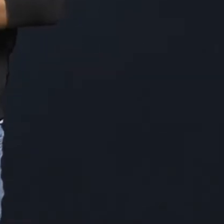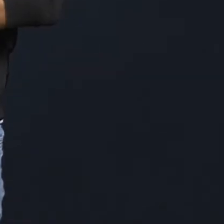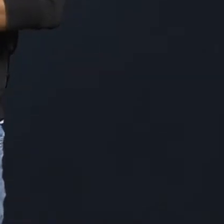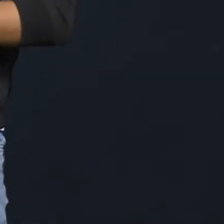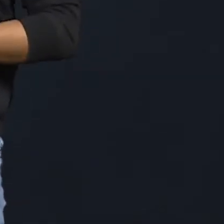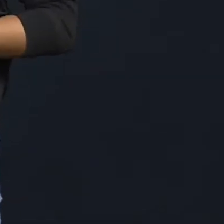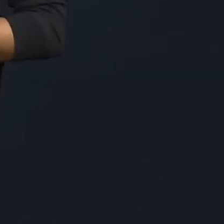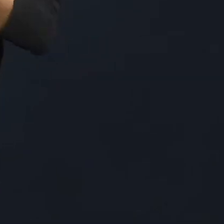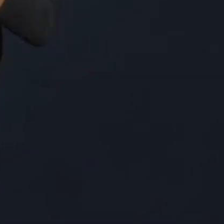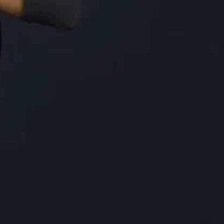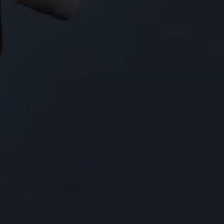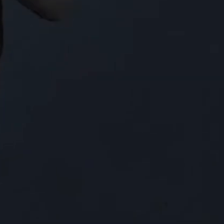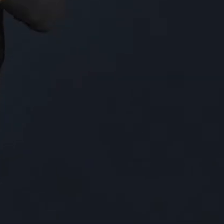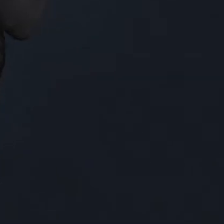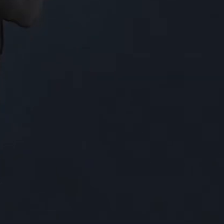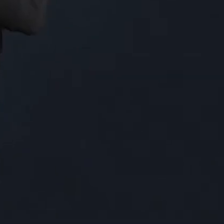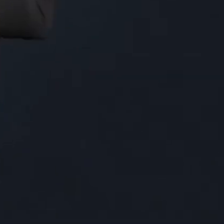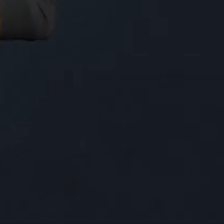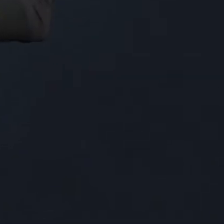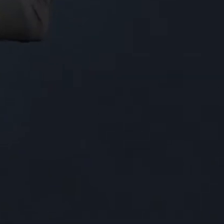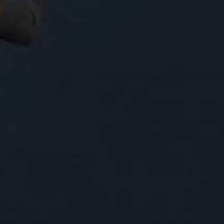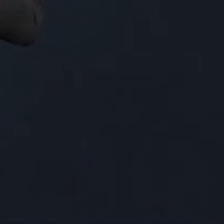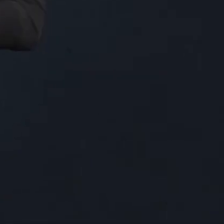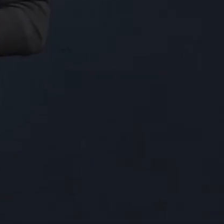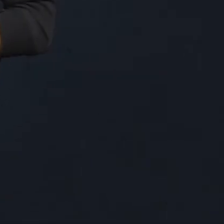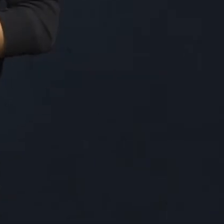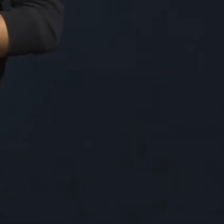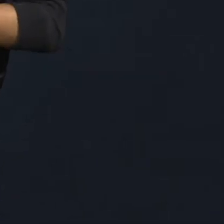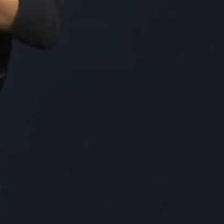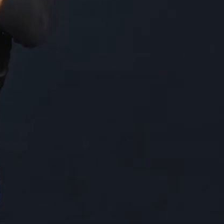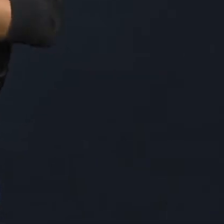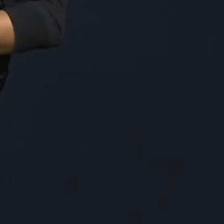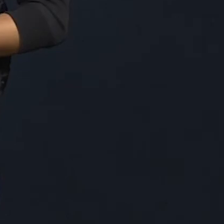vez que Colombia obtuvo 24 nominaciones.